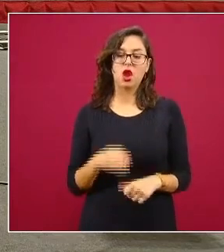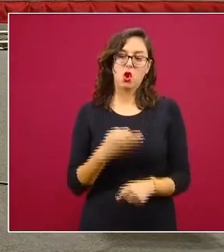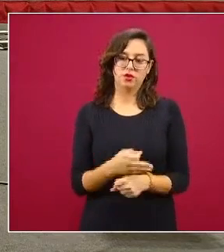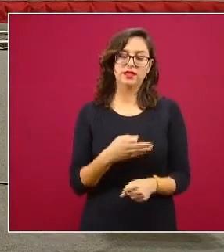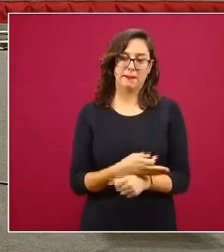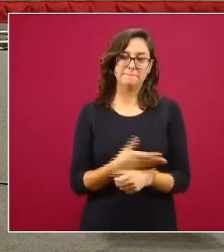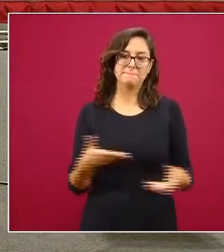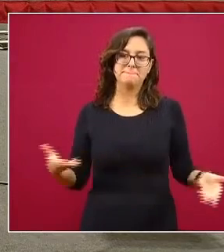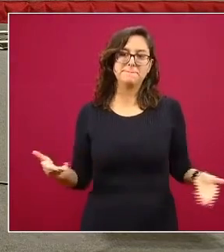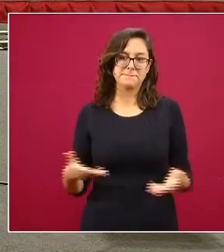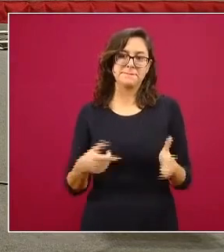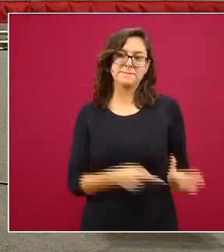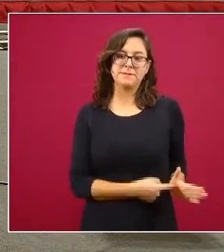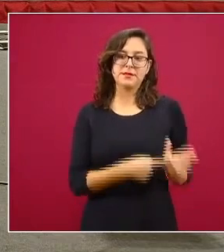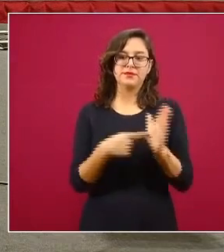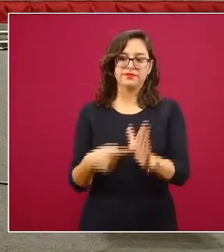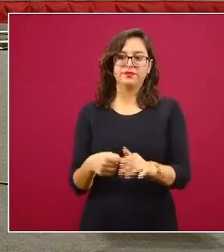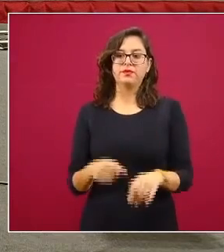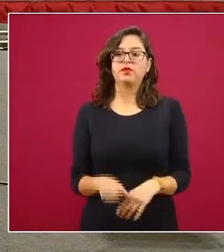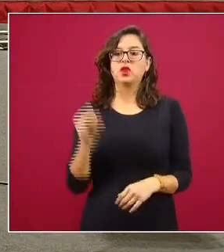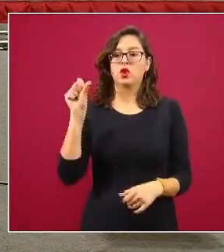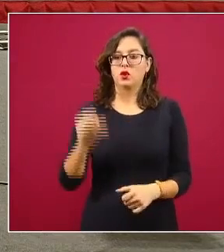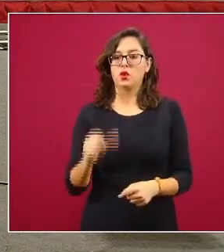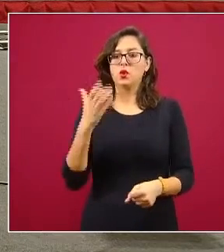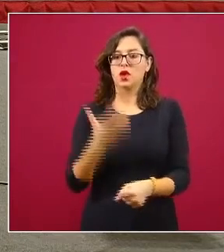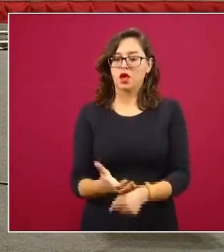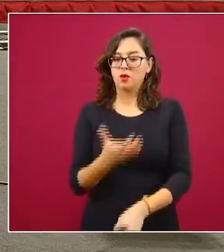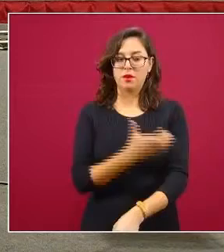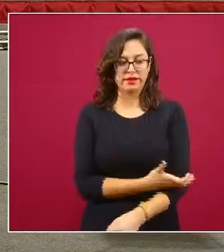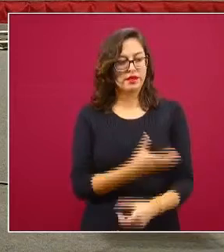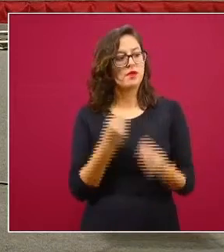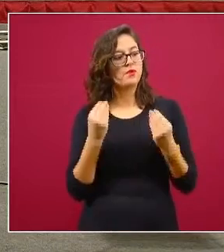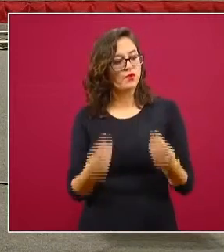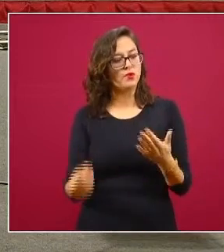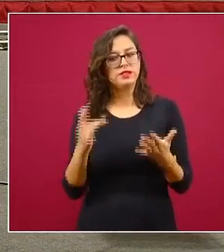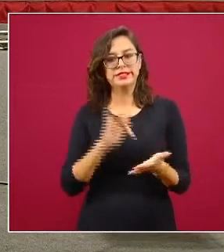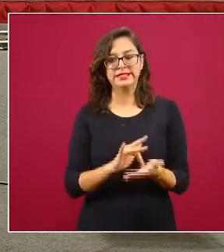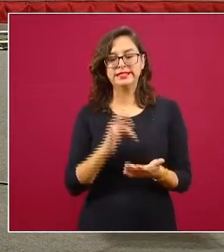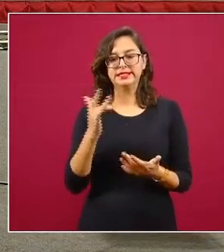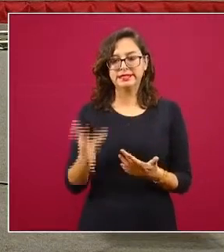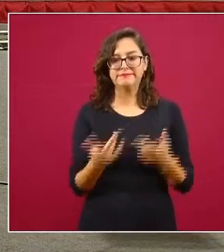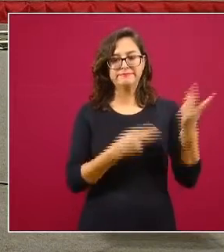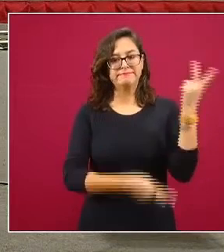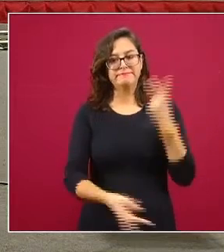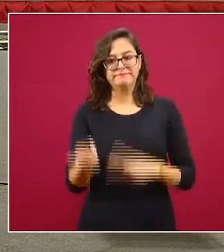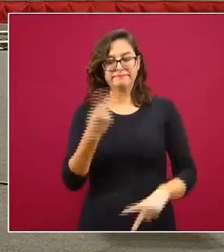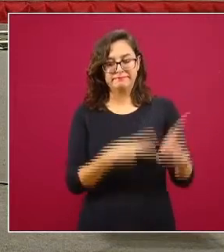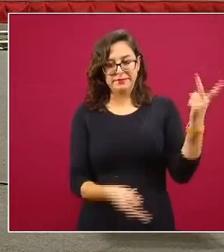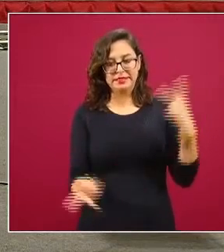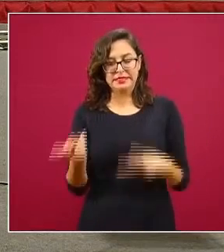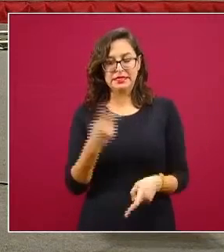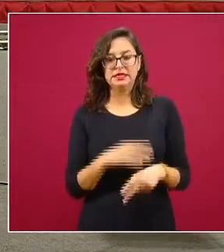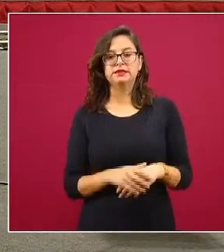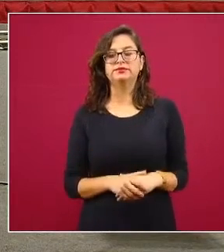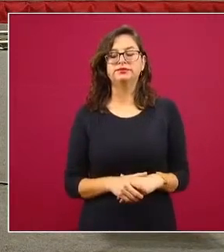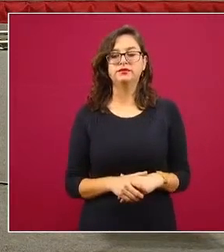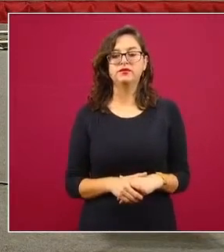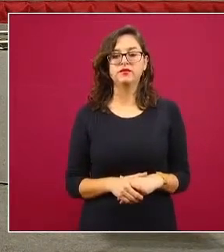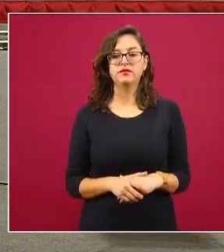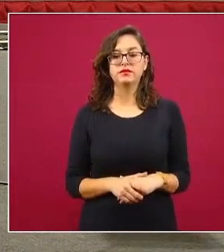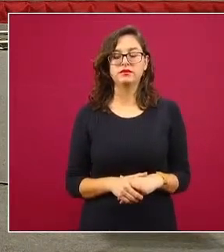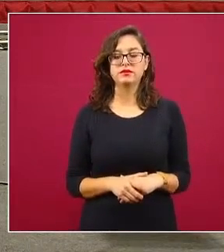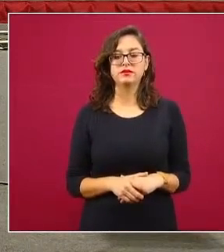presentar. Entonces, para esto nos acompañan y muchas gracias por haber accedido a la invitación. Y